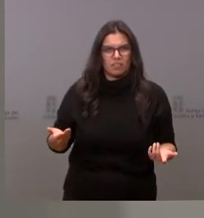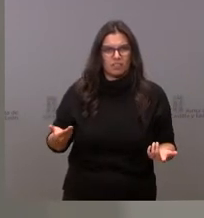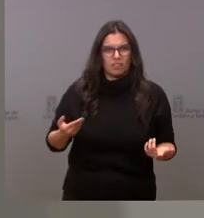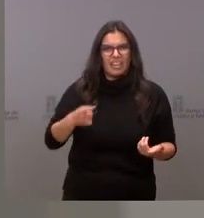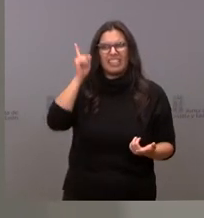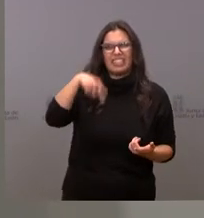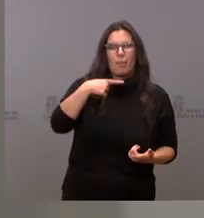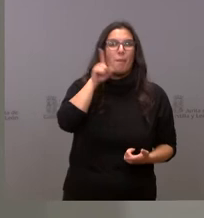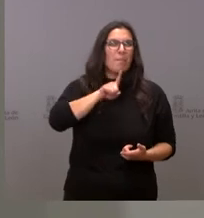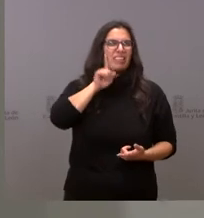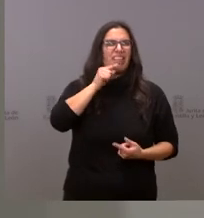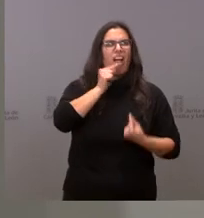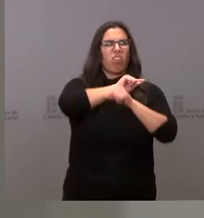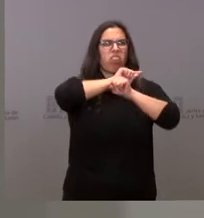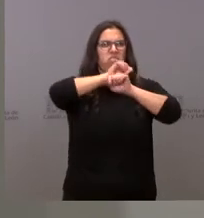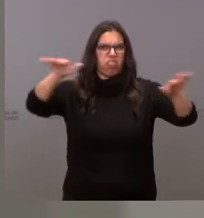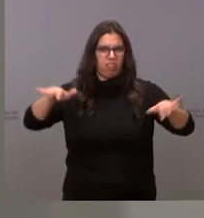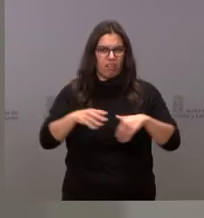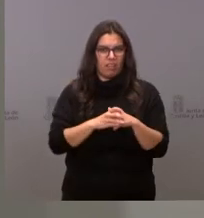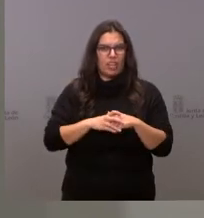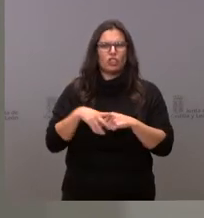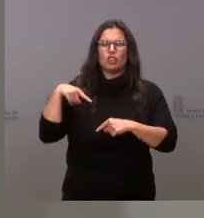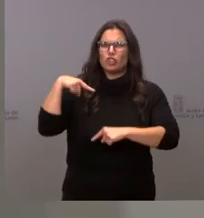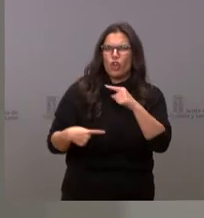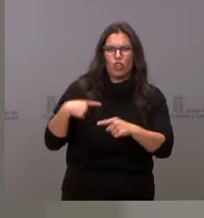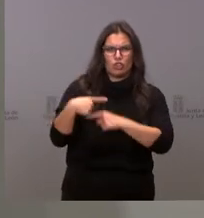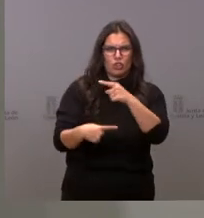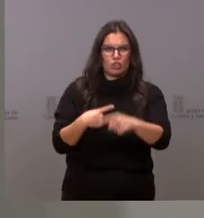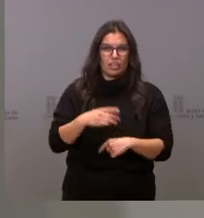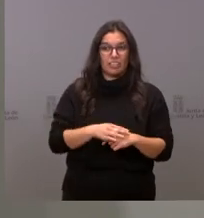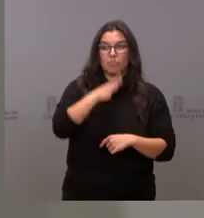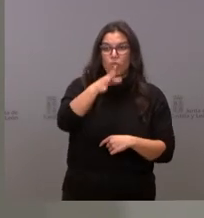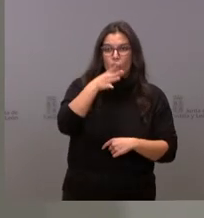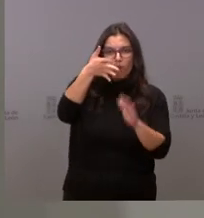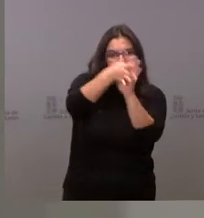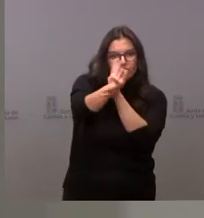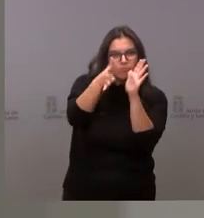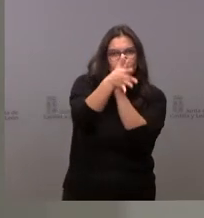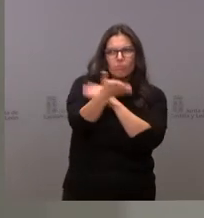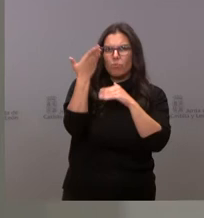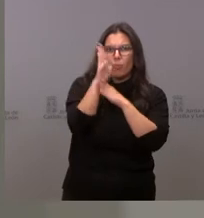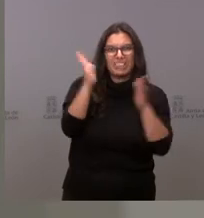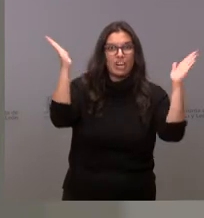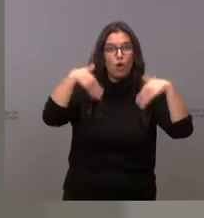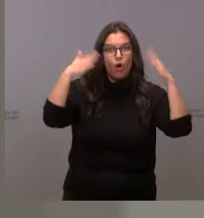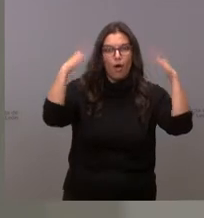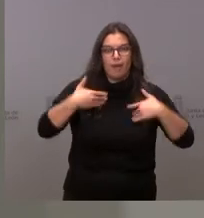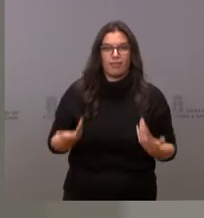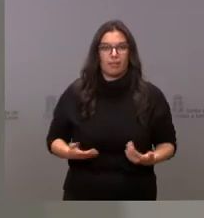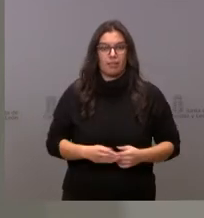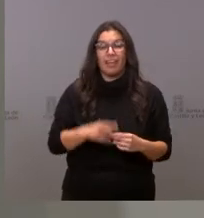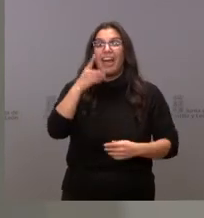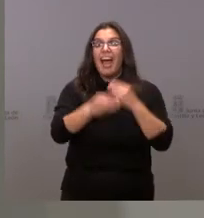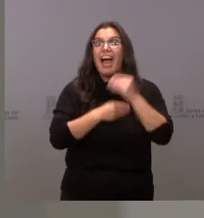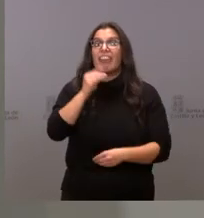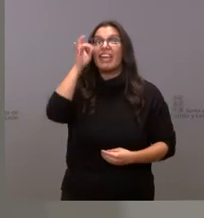difamación cada día la ausencia de argumento la ausencia de propuesta y eso quien lo está haciendo es